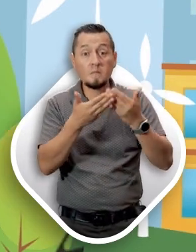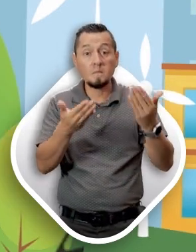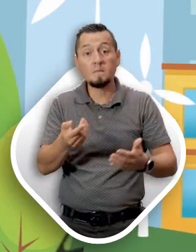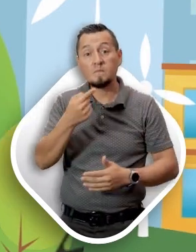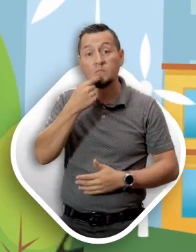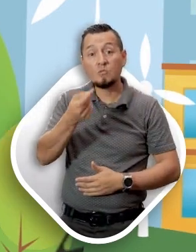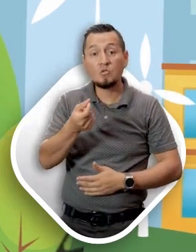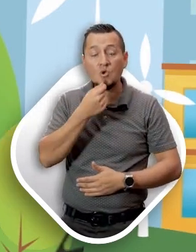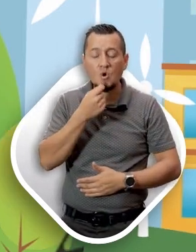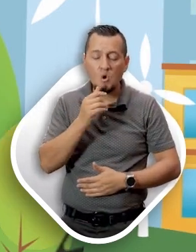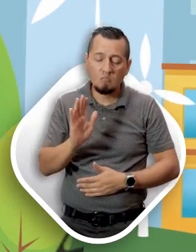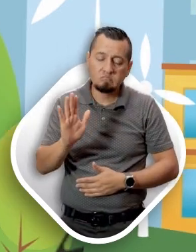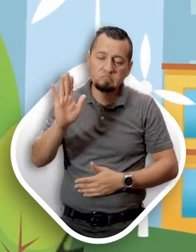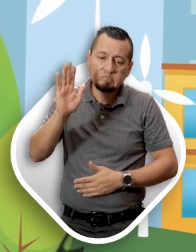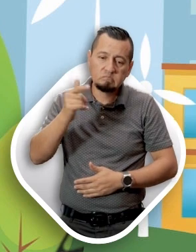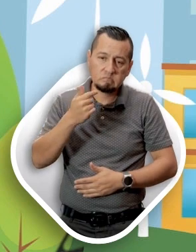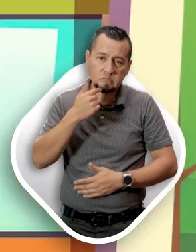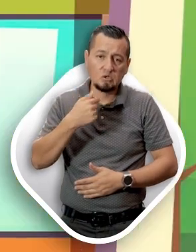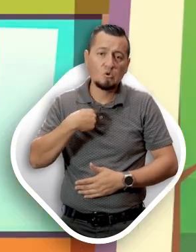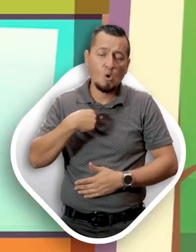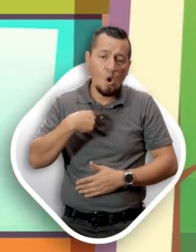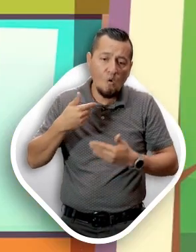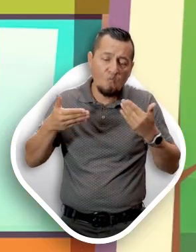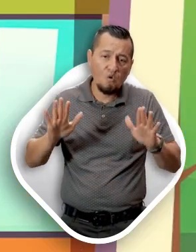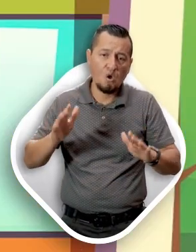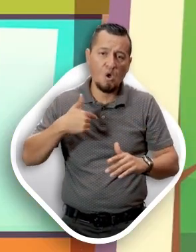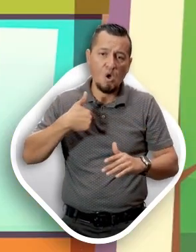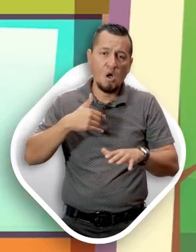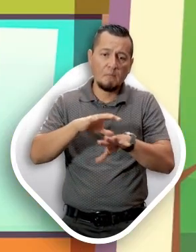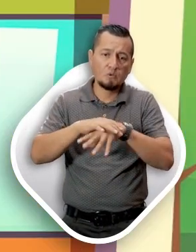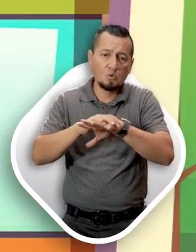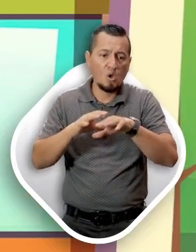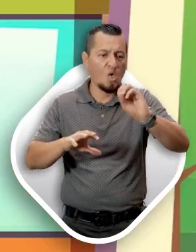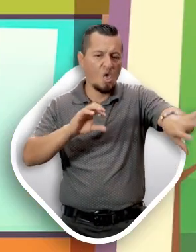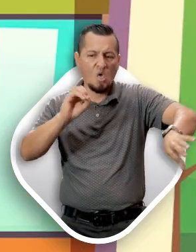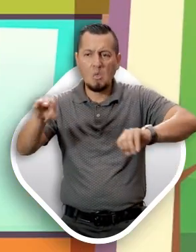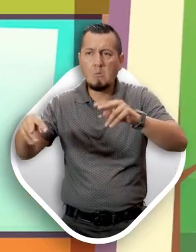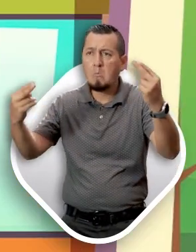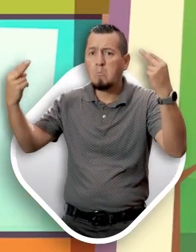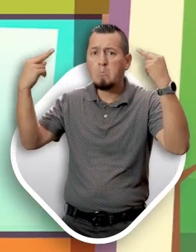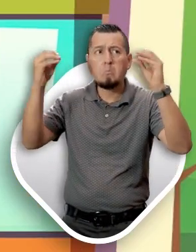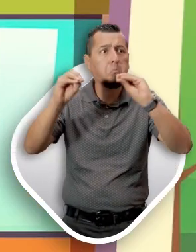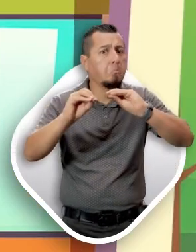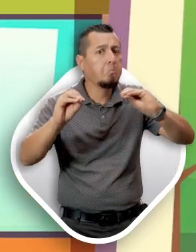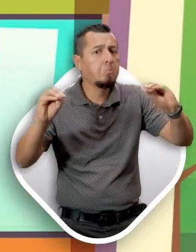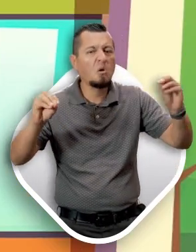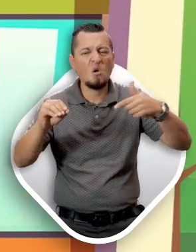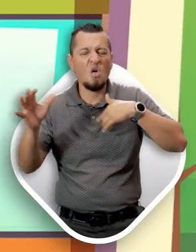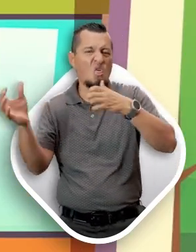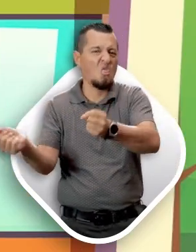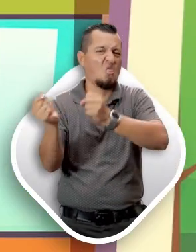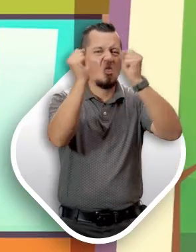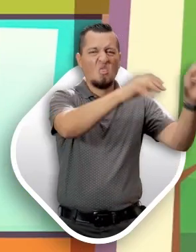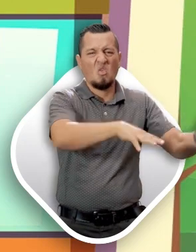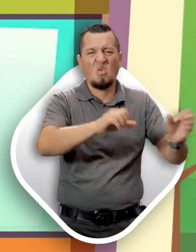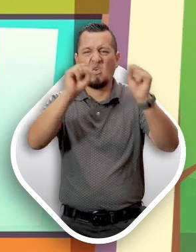momento uno tomó la palabra y dijo Nosotros tiramos la basura cuando nadie nos estaba viendo.